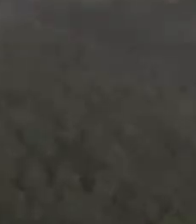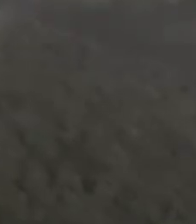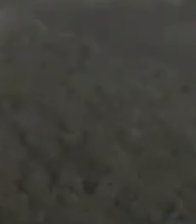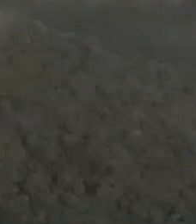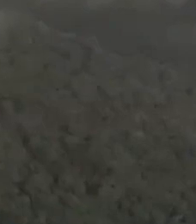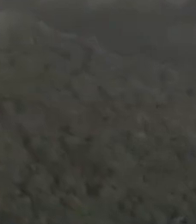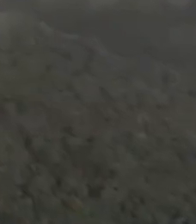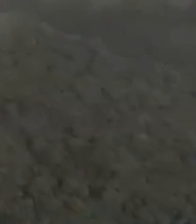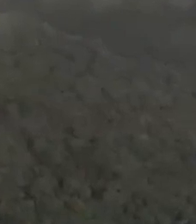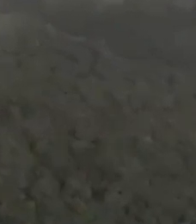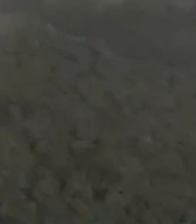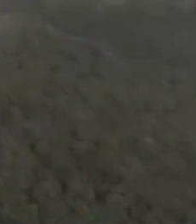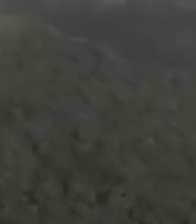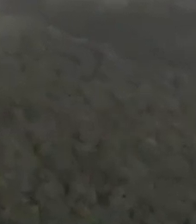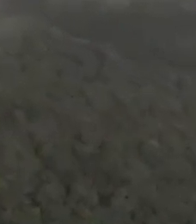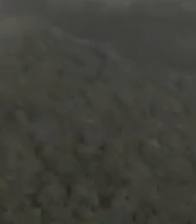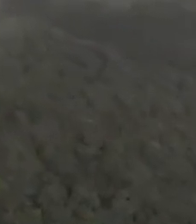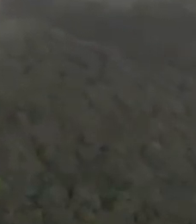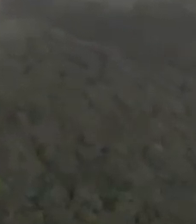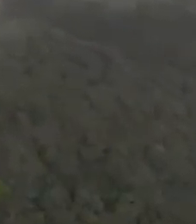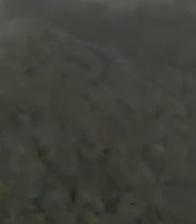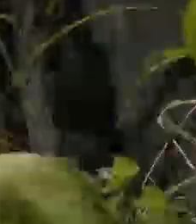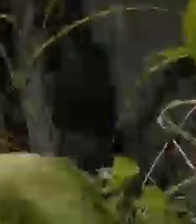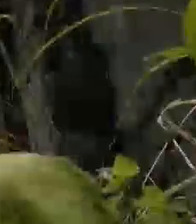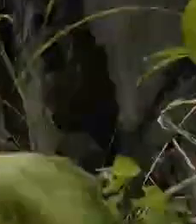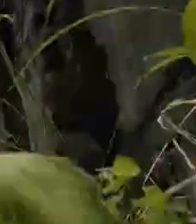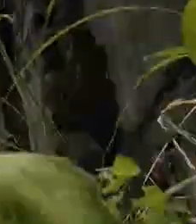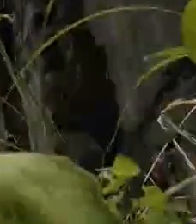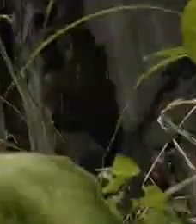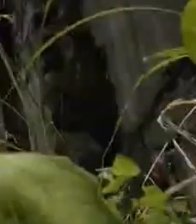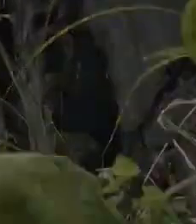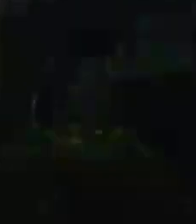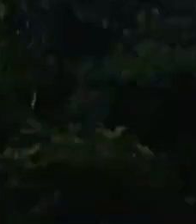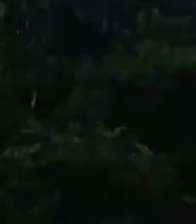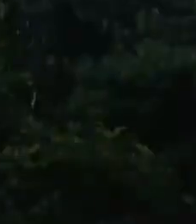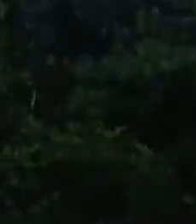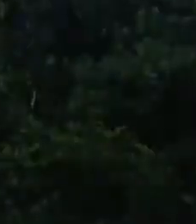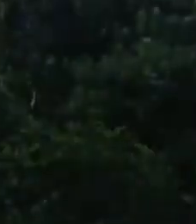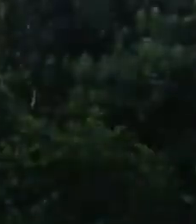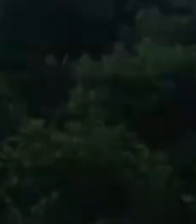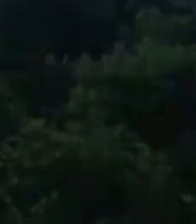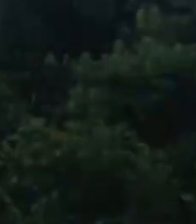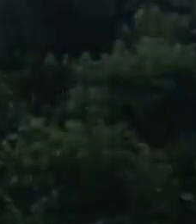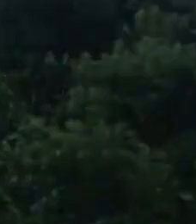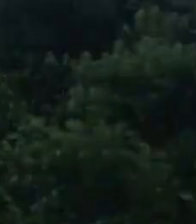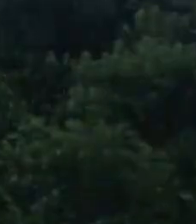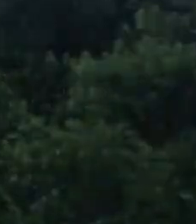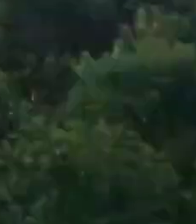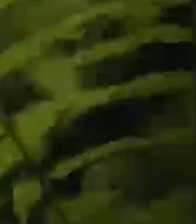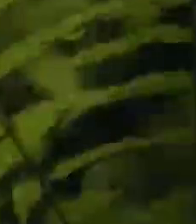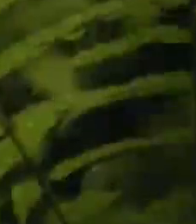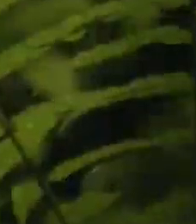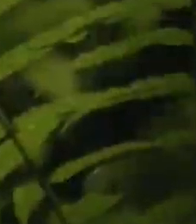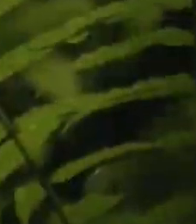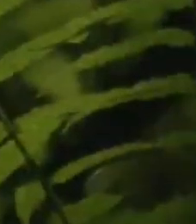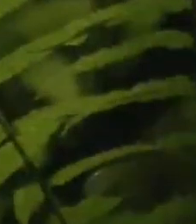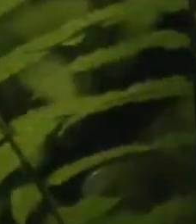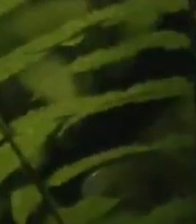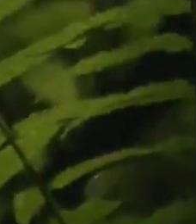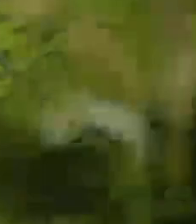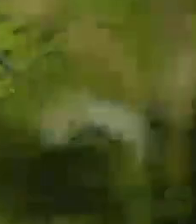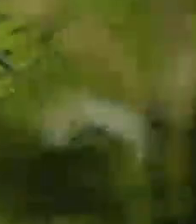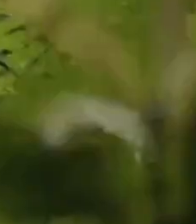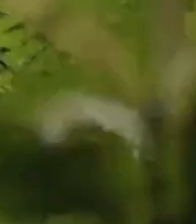hay un rincón en el mundo que parece estar alejado de lo que conocemos como civilización es salvaje